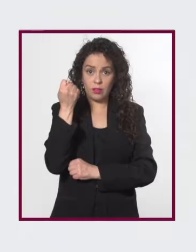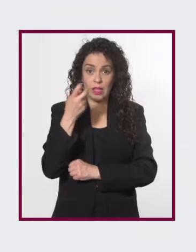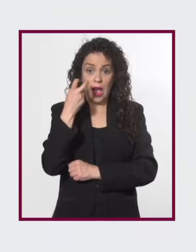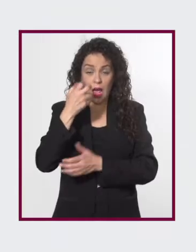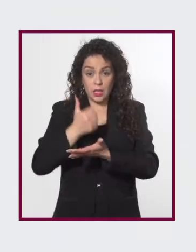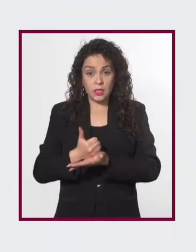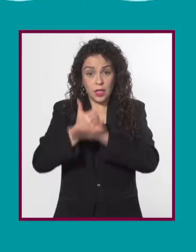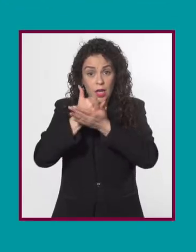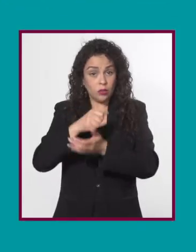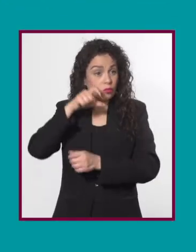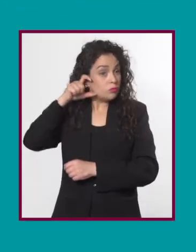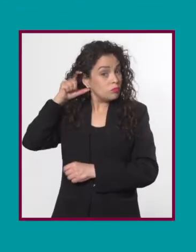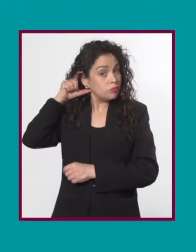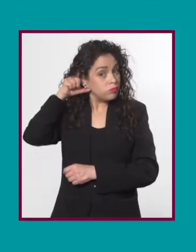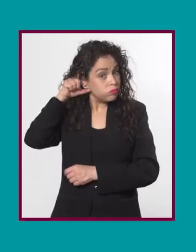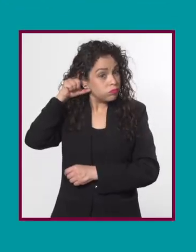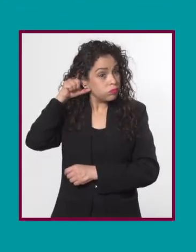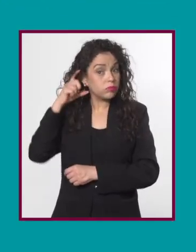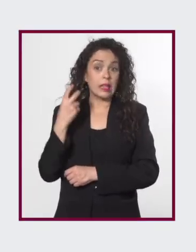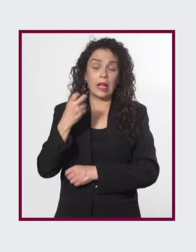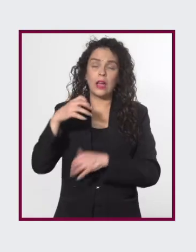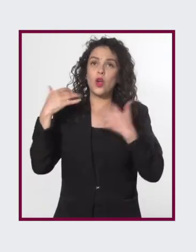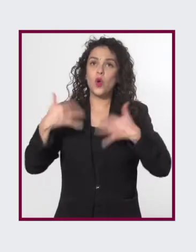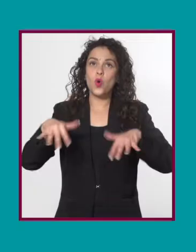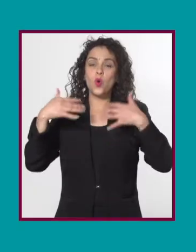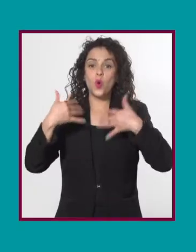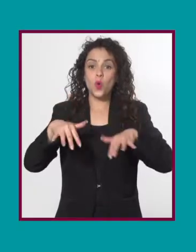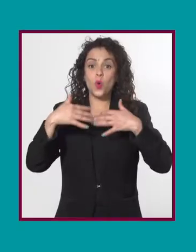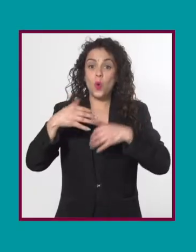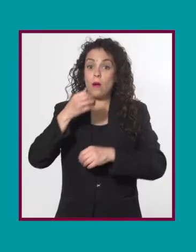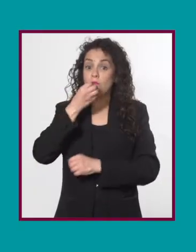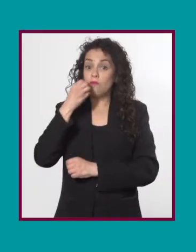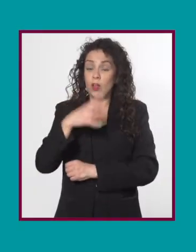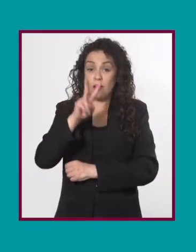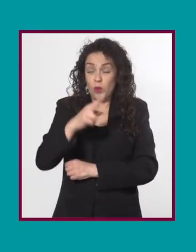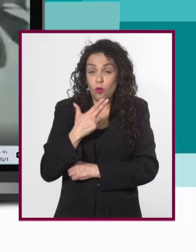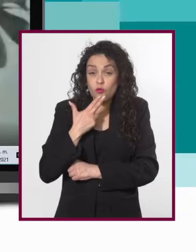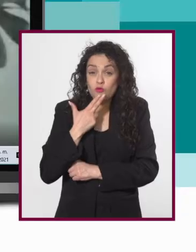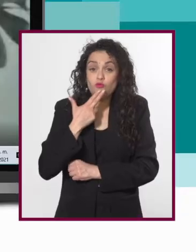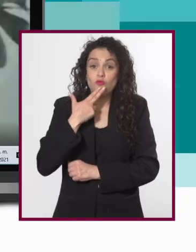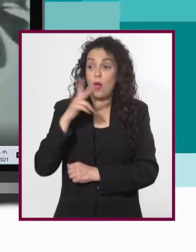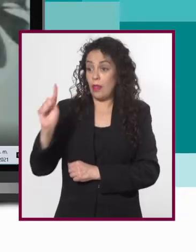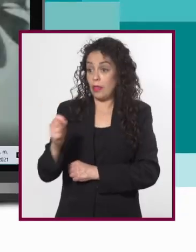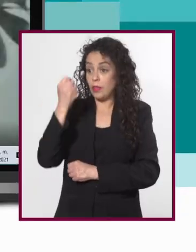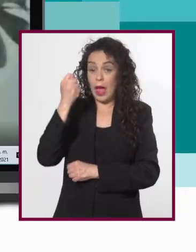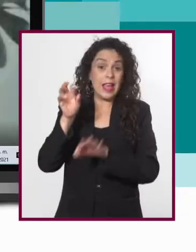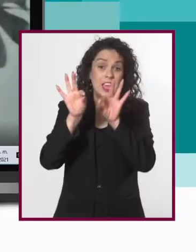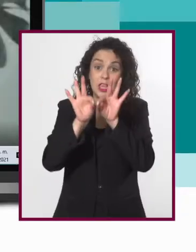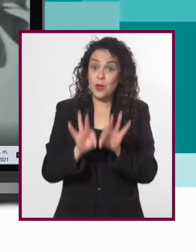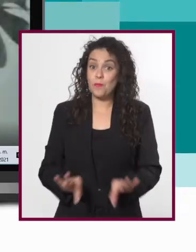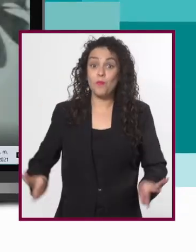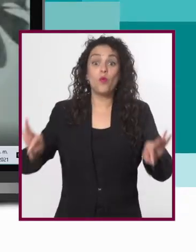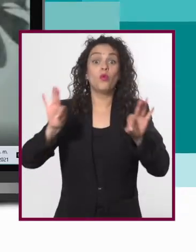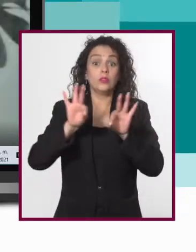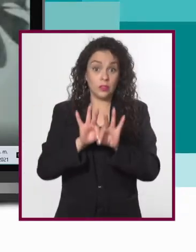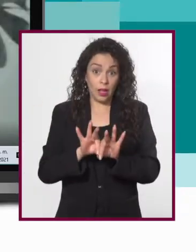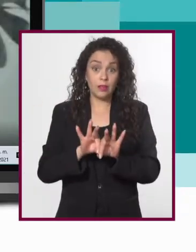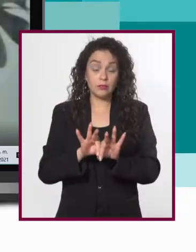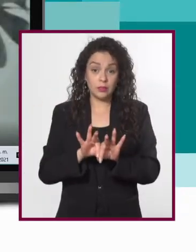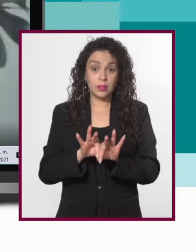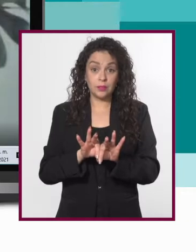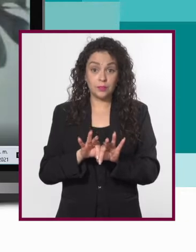Los auxiliares auditivos son maravillosos. La tecnología ha jugado un papel muy, muy